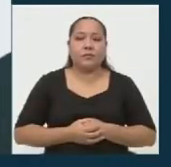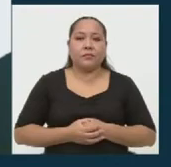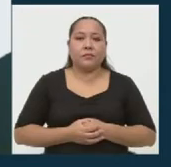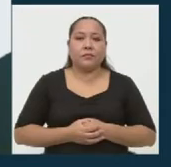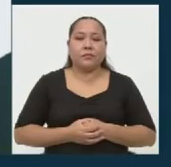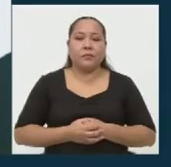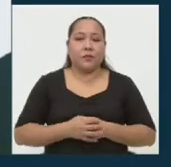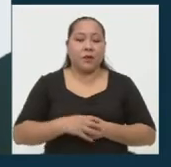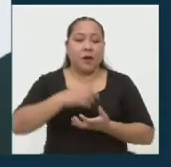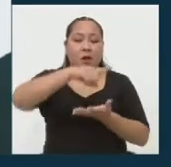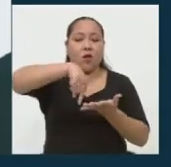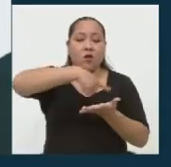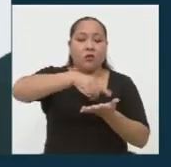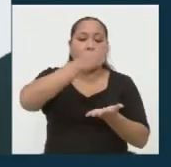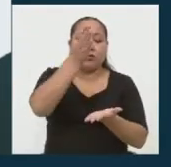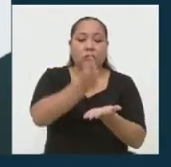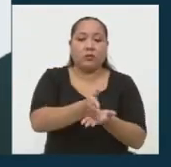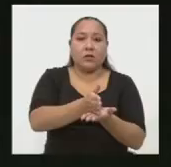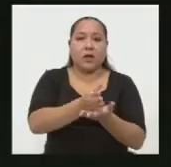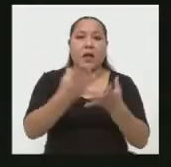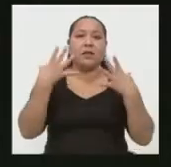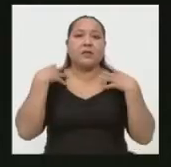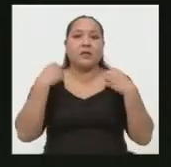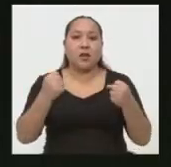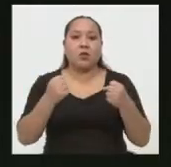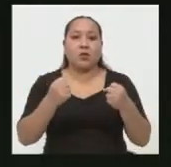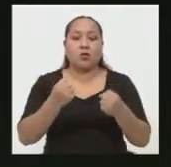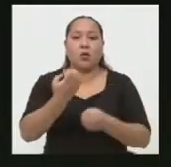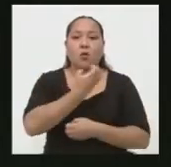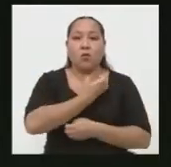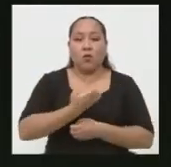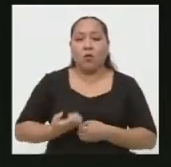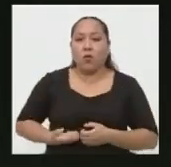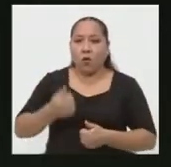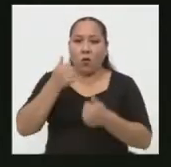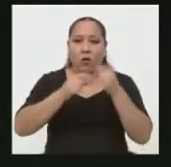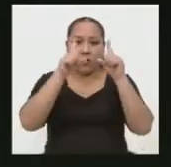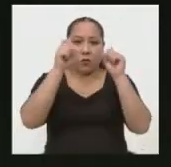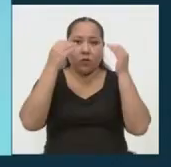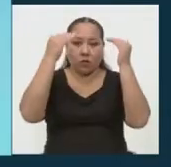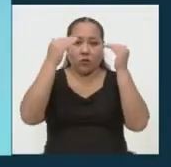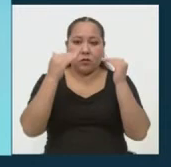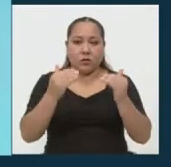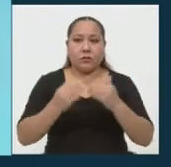La ruleta se detuvo en salud pública. ¿Cuáles son las alternativas?